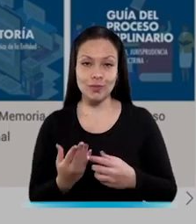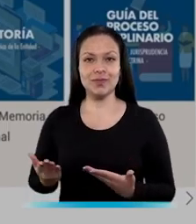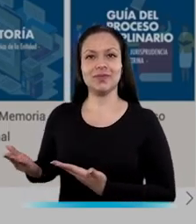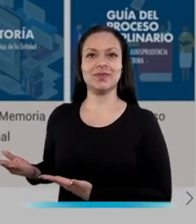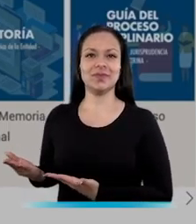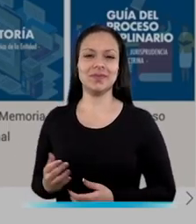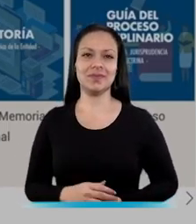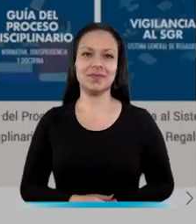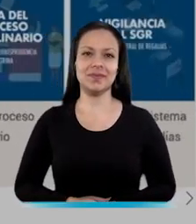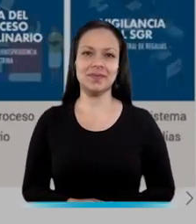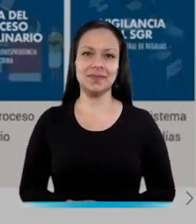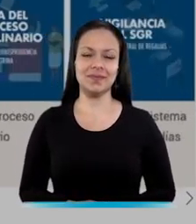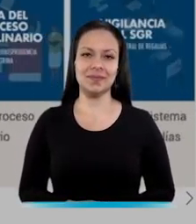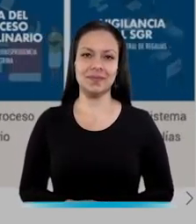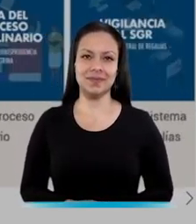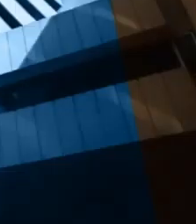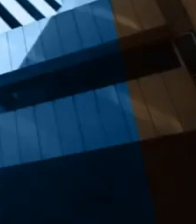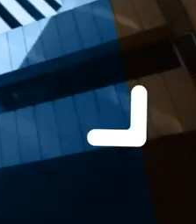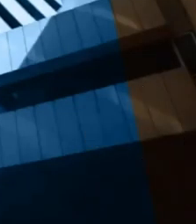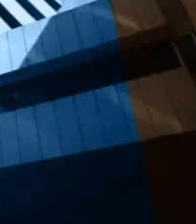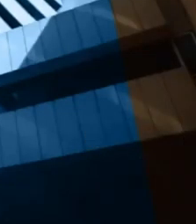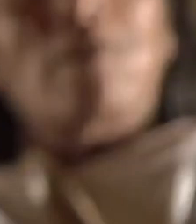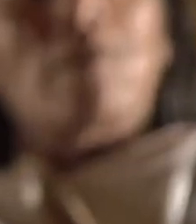.procuraduría.gov.co